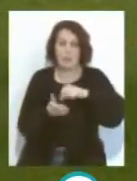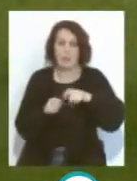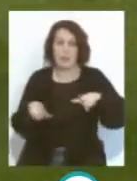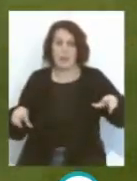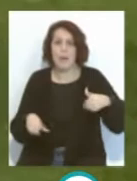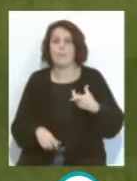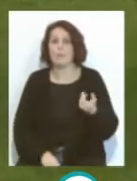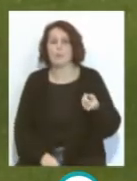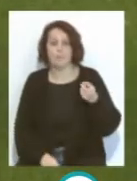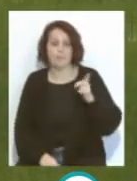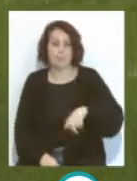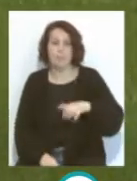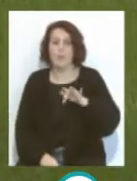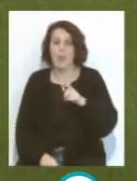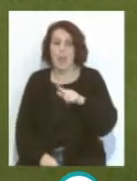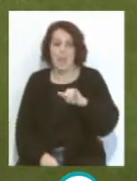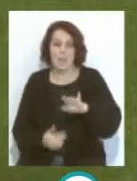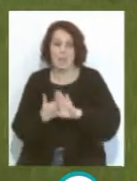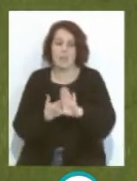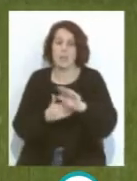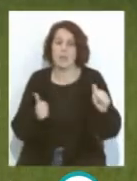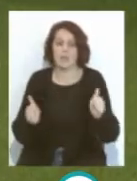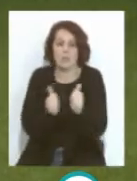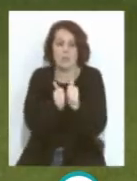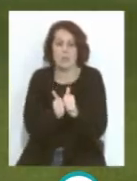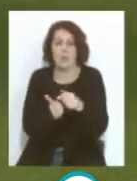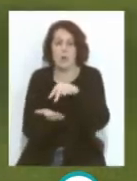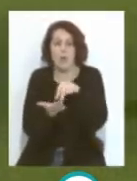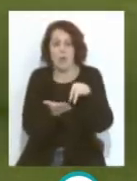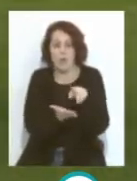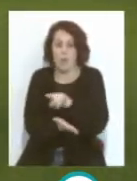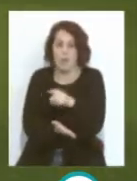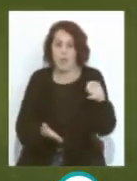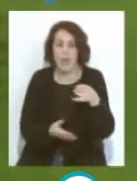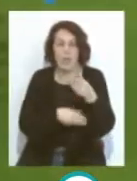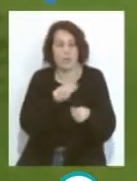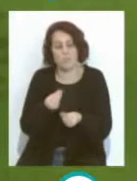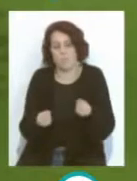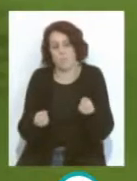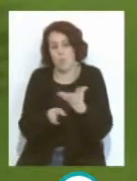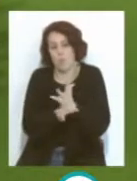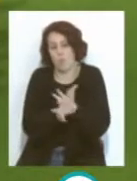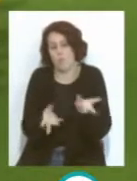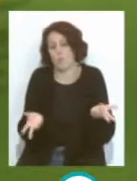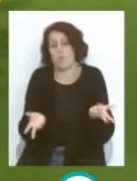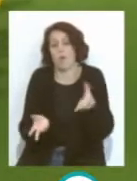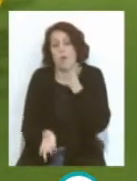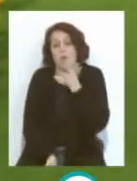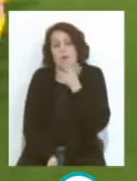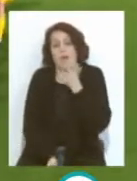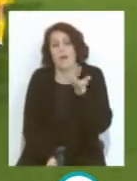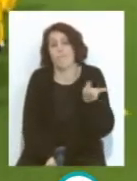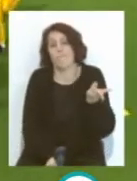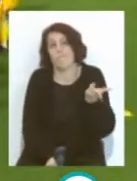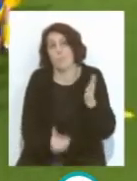incluso adelantando a Fali, acompañándolo en el doble pivote, han hecho que el jugador vaya a estar ahora, al